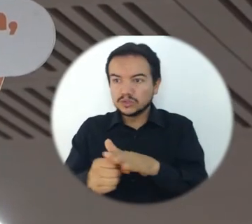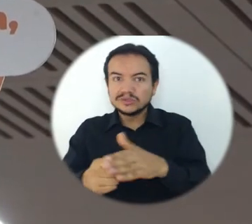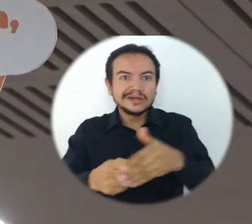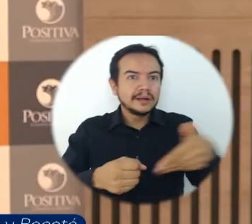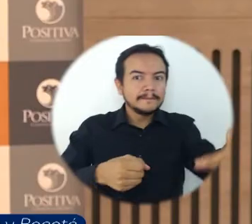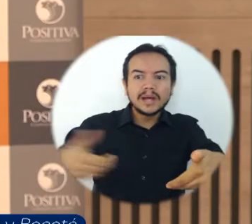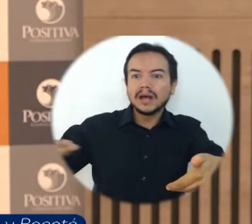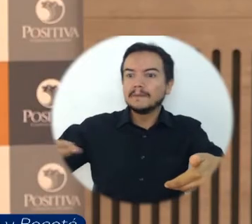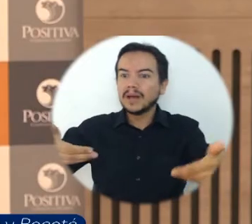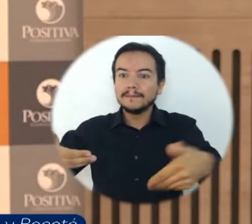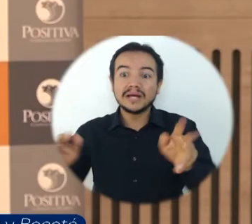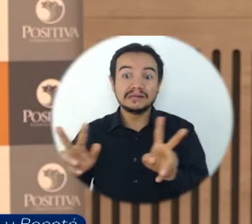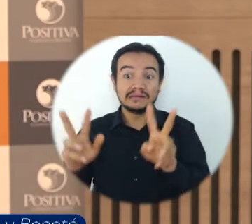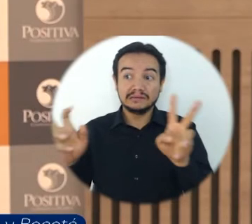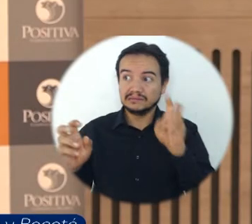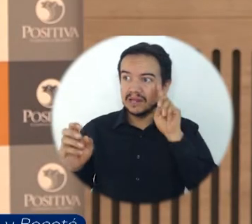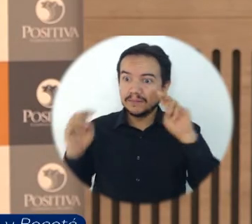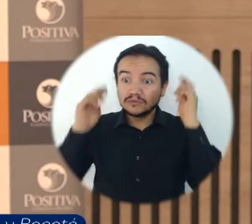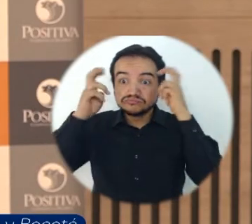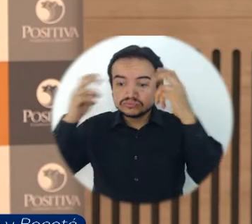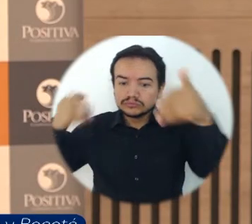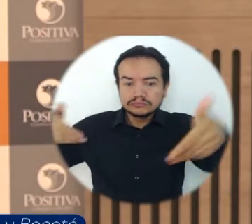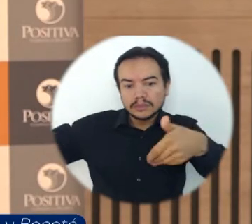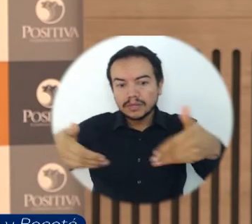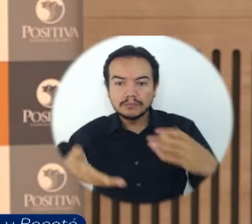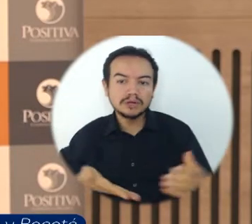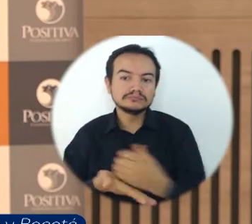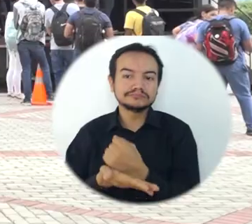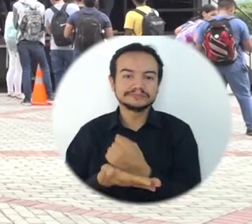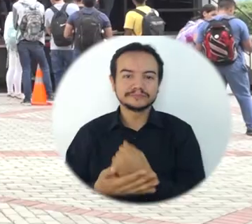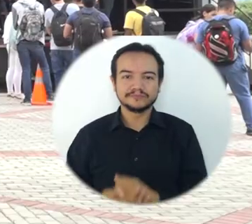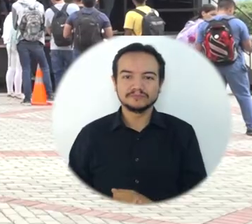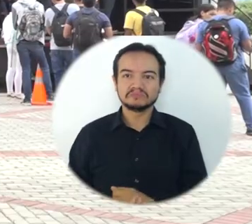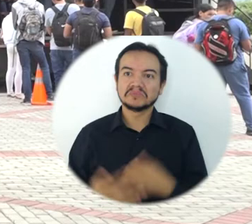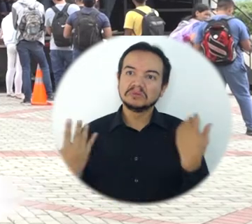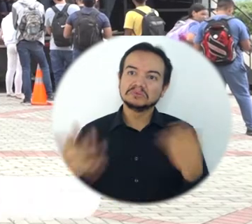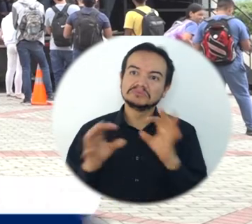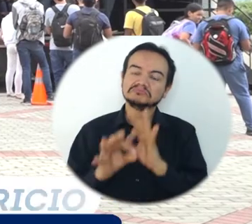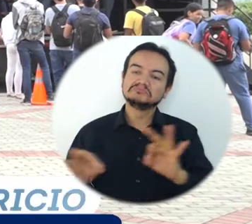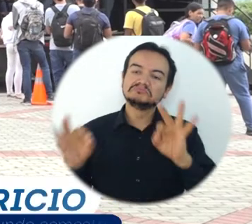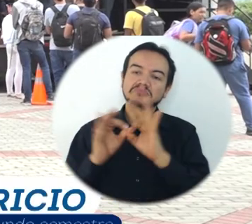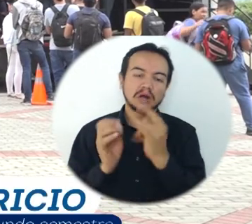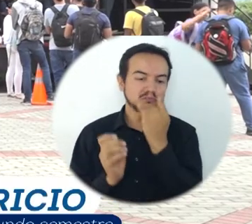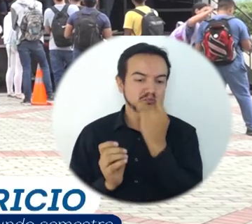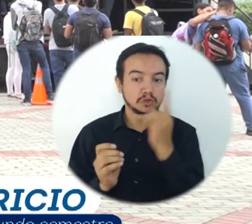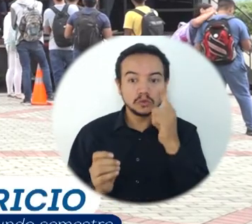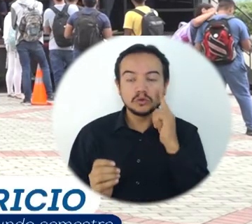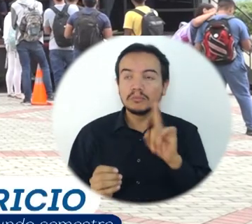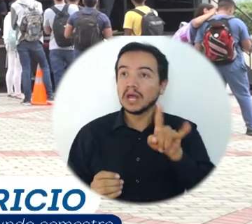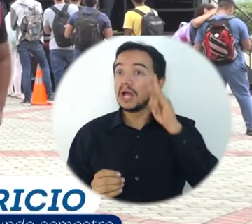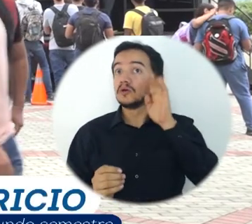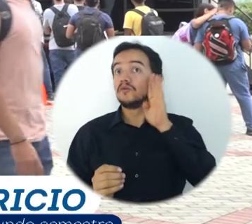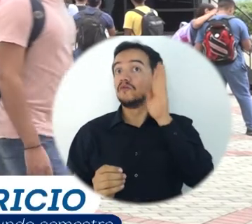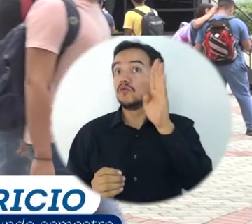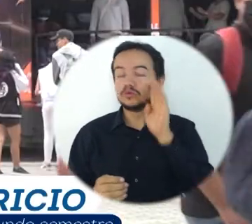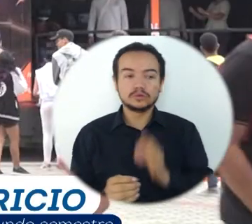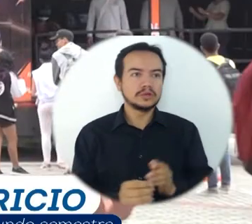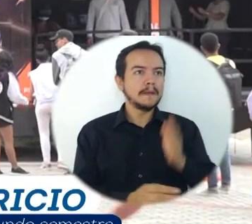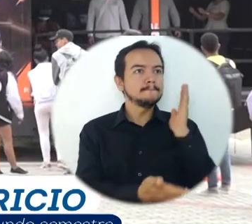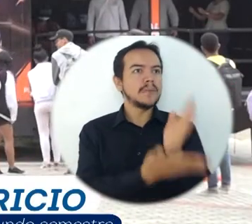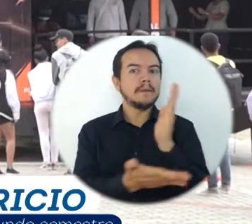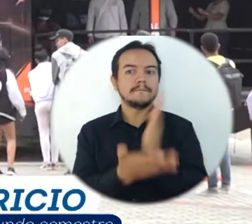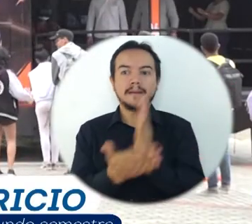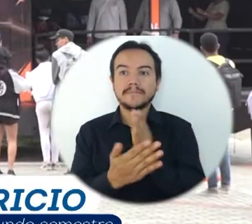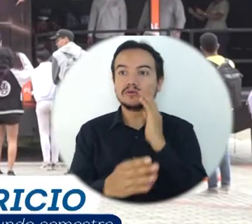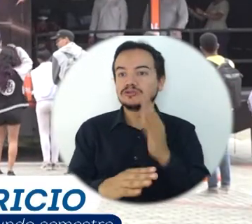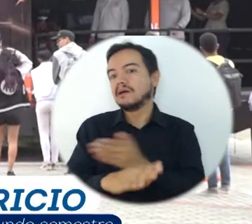abordar todo lo que se nos está proponiendo desde el mundo del conocimiento. Me parece una labor muy interesante ya que nos prepara para situaciones en